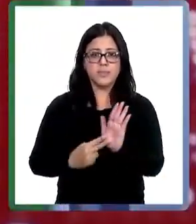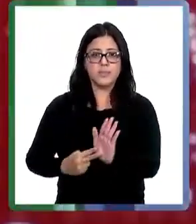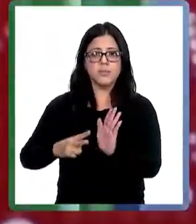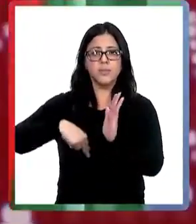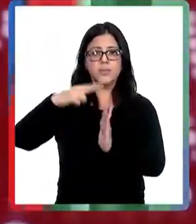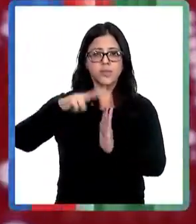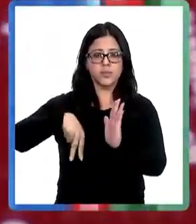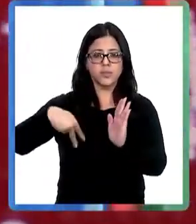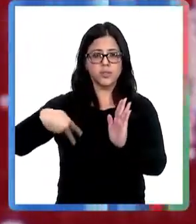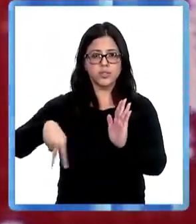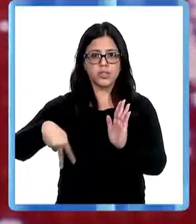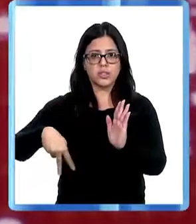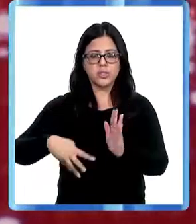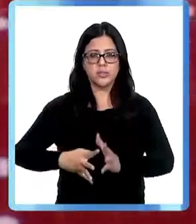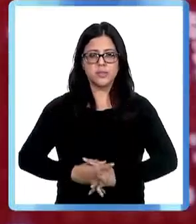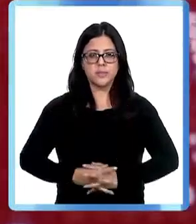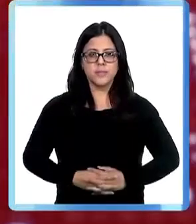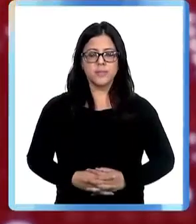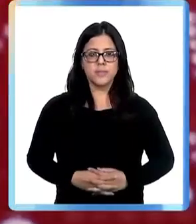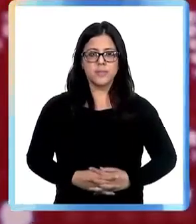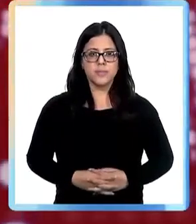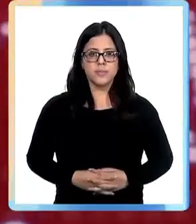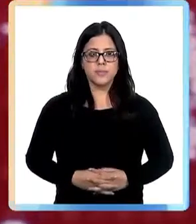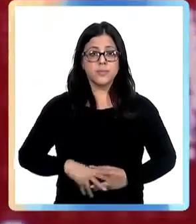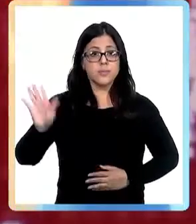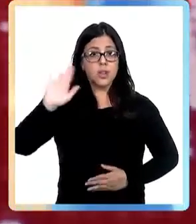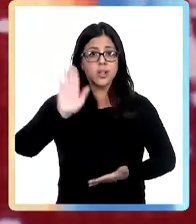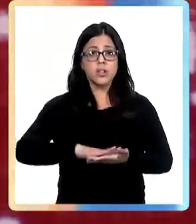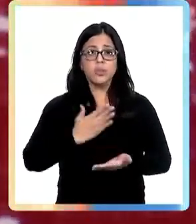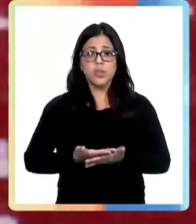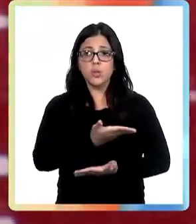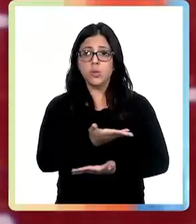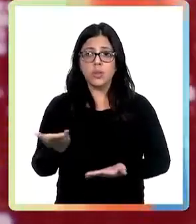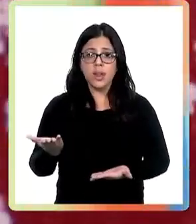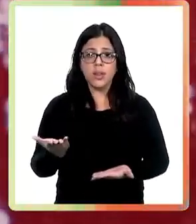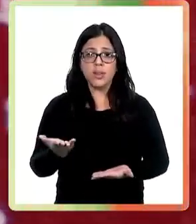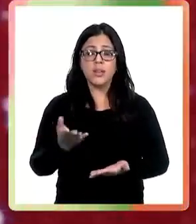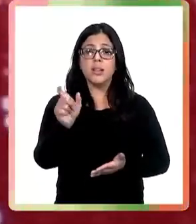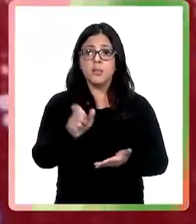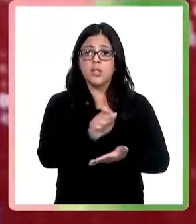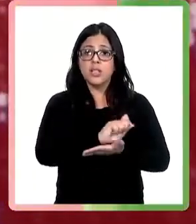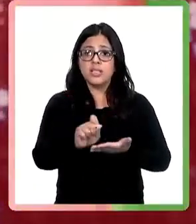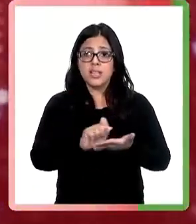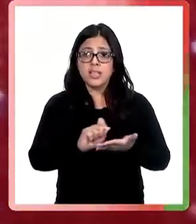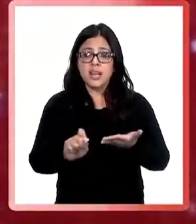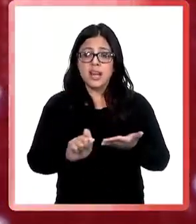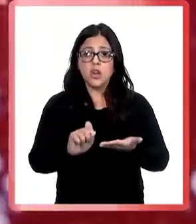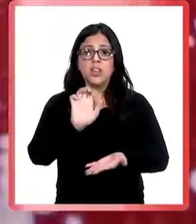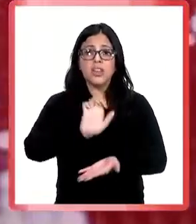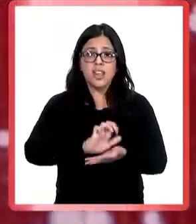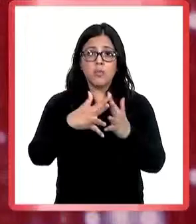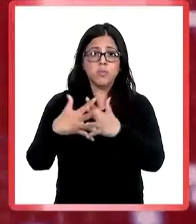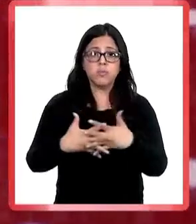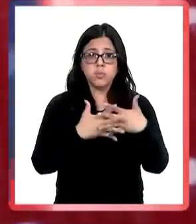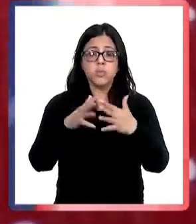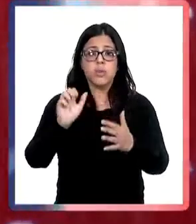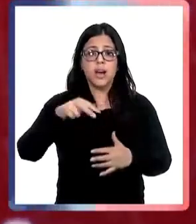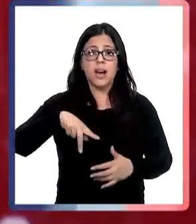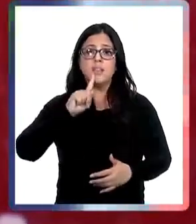Servicio de Impuestos Internos. Asociación Regional de Canales de Televisión de Señal Abierta de Chile. Arcatel